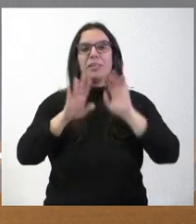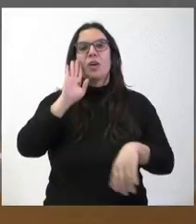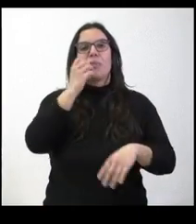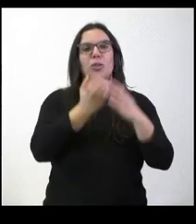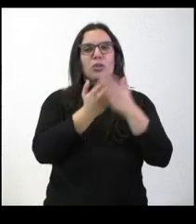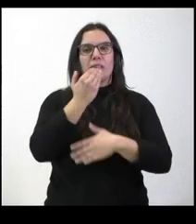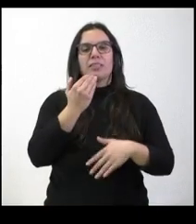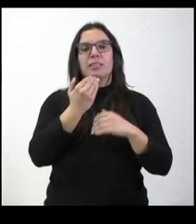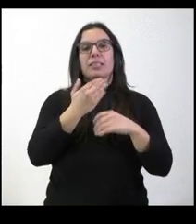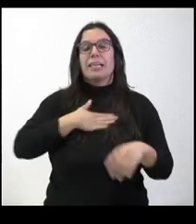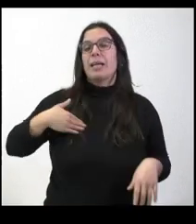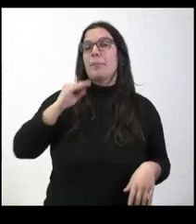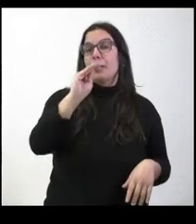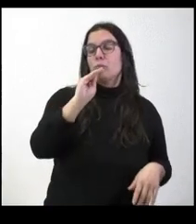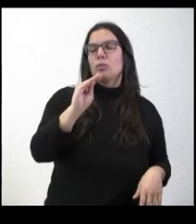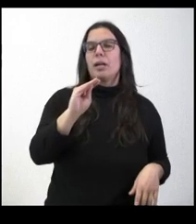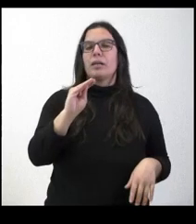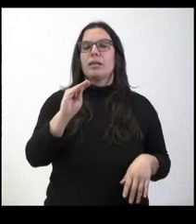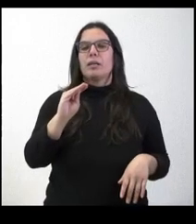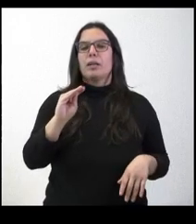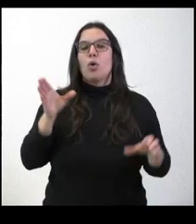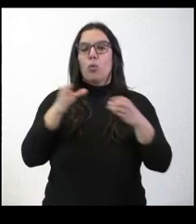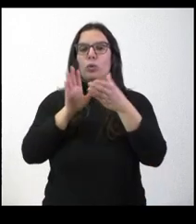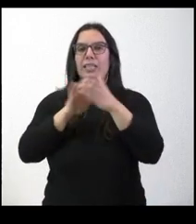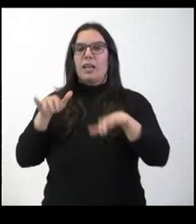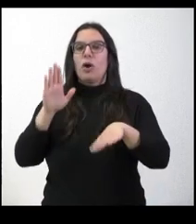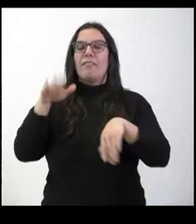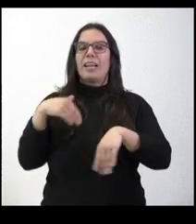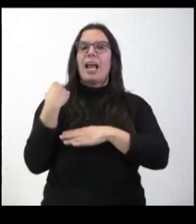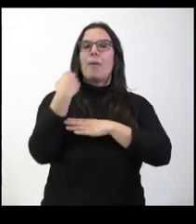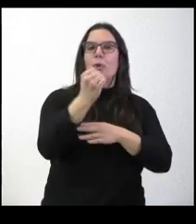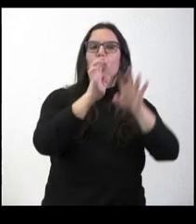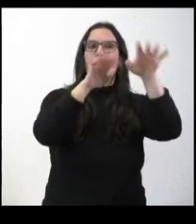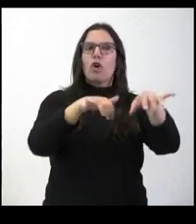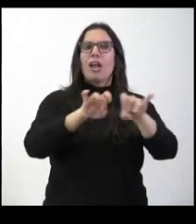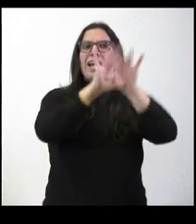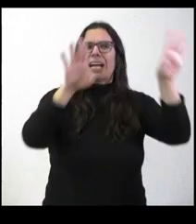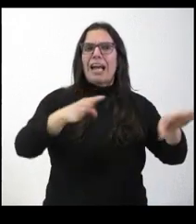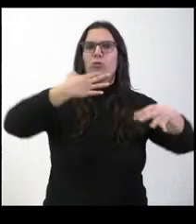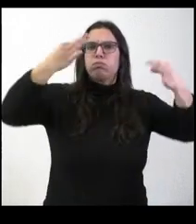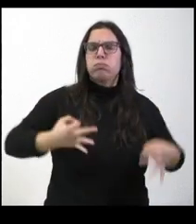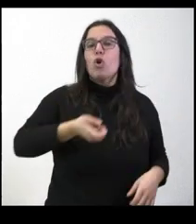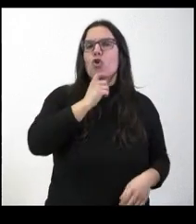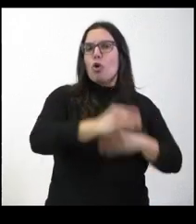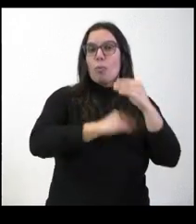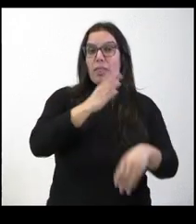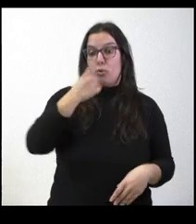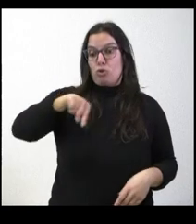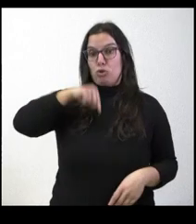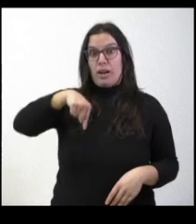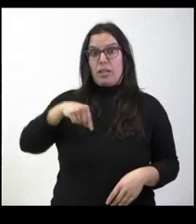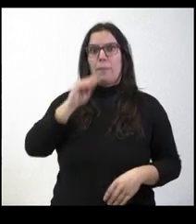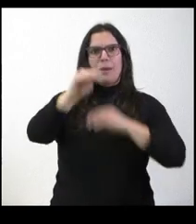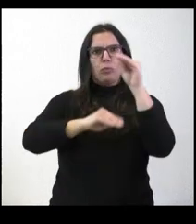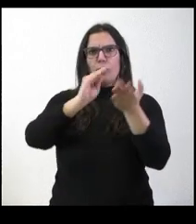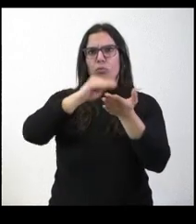Le quería preguntar de qué manera concretó la Junta su apoyo a la candidatura de León, porque en esta misma rueda de prensa le preguntamos en varias ocasiones por cuál era la apuesta